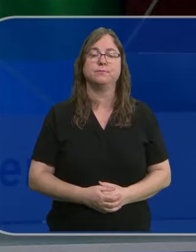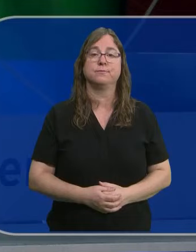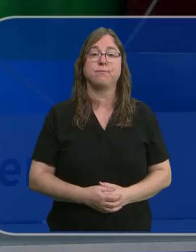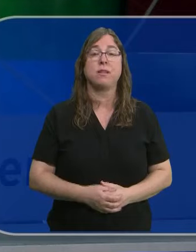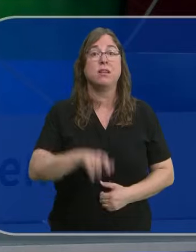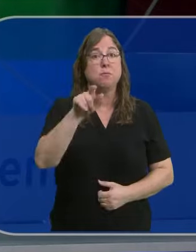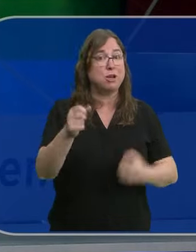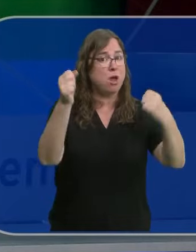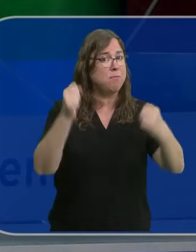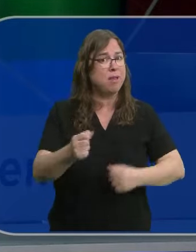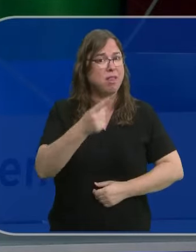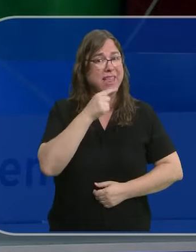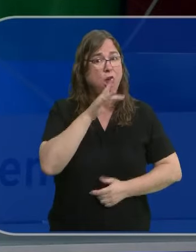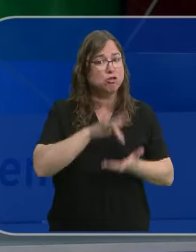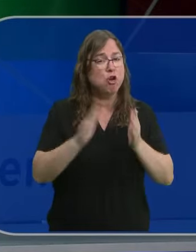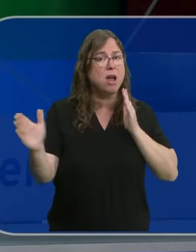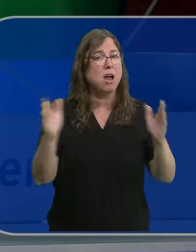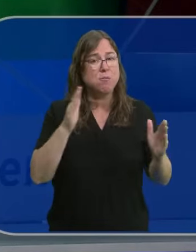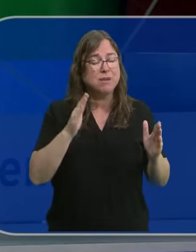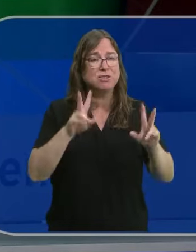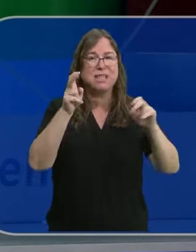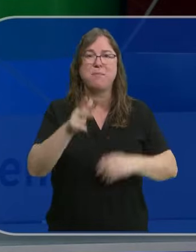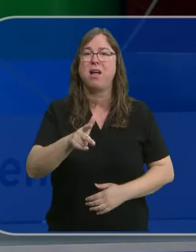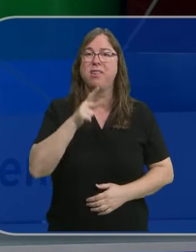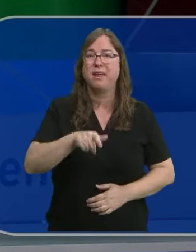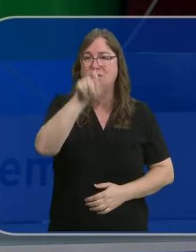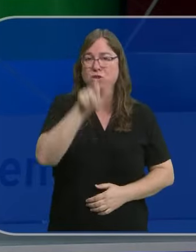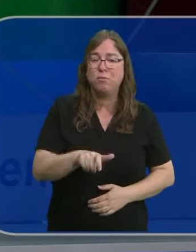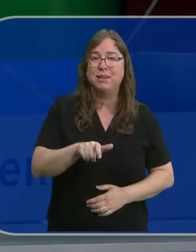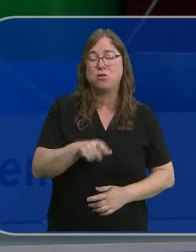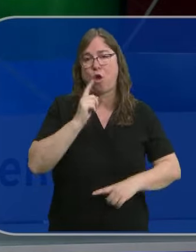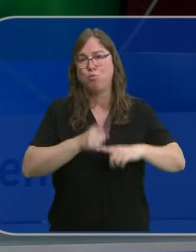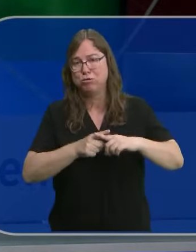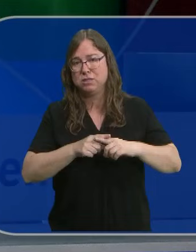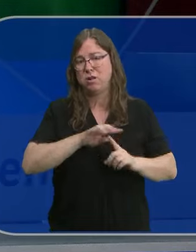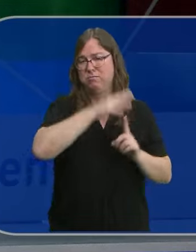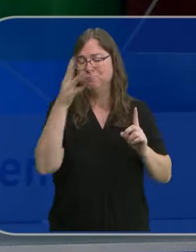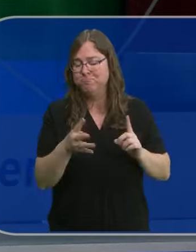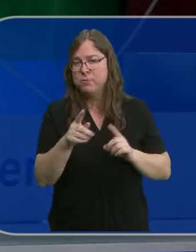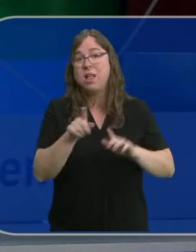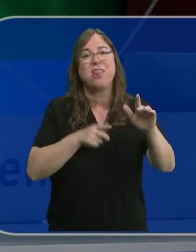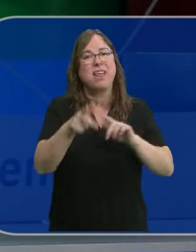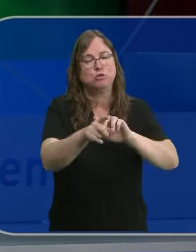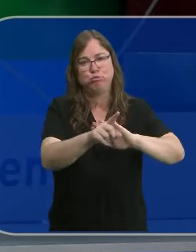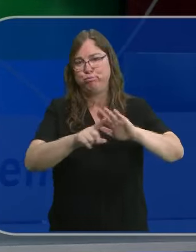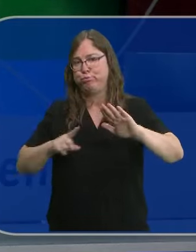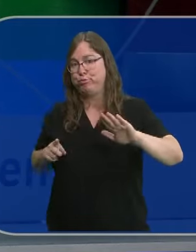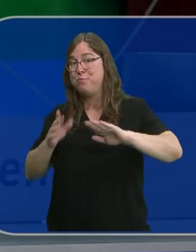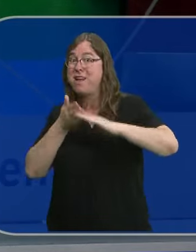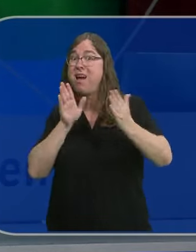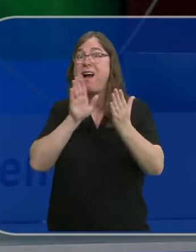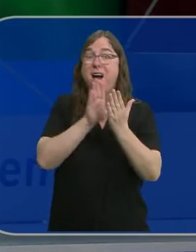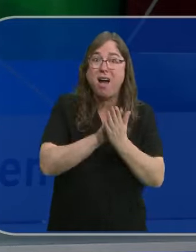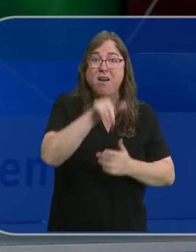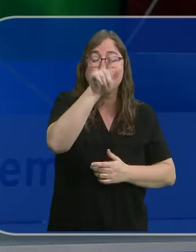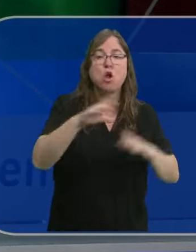Los expertos aseguran que estamos en un momento de regresión de los derechos de las personas homosexuales. Para hacer frente, la Universidad de Salamanca crea un